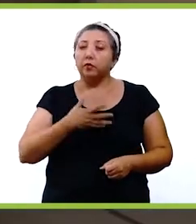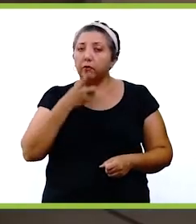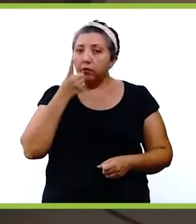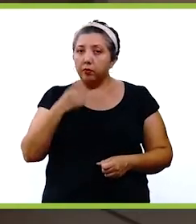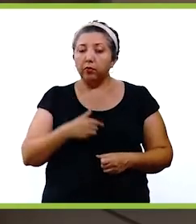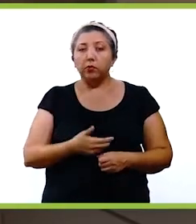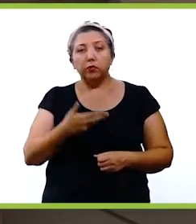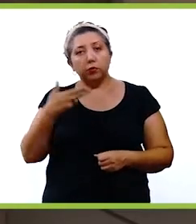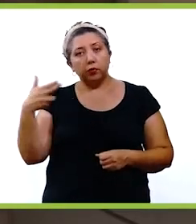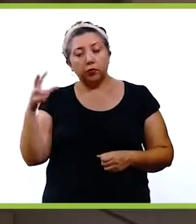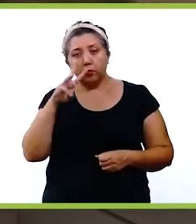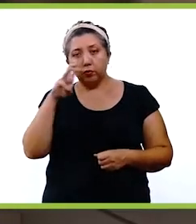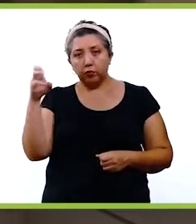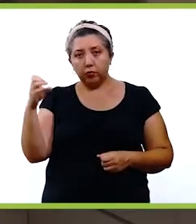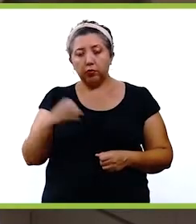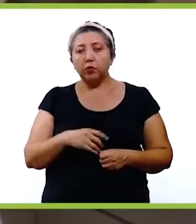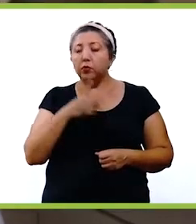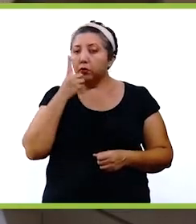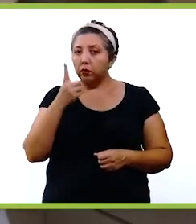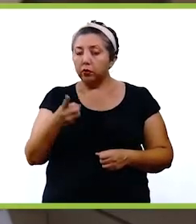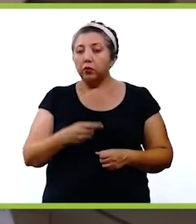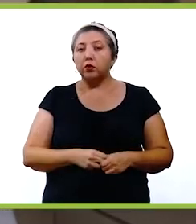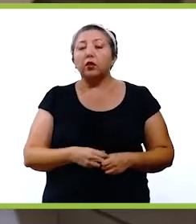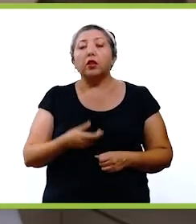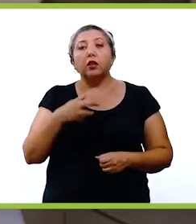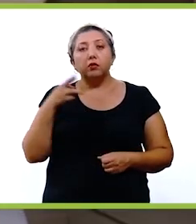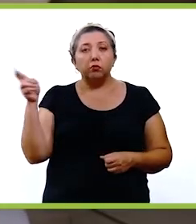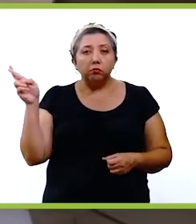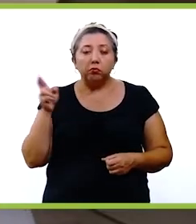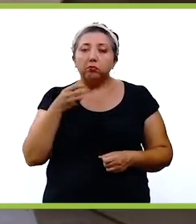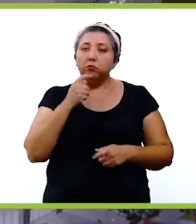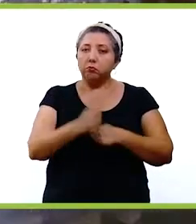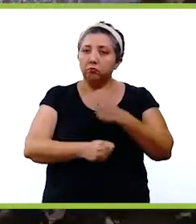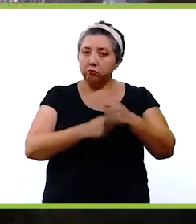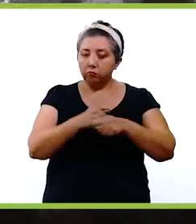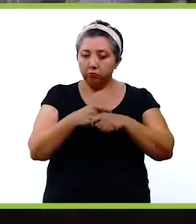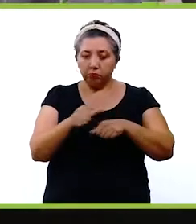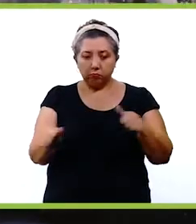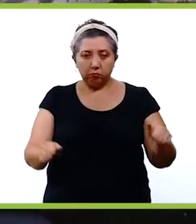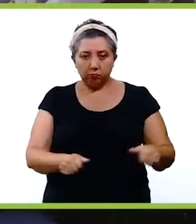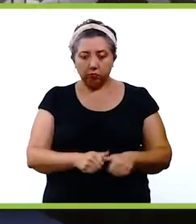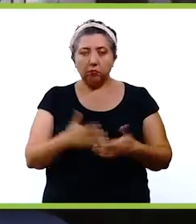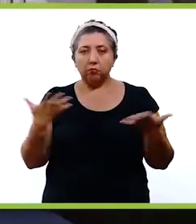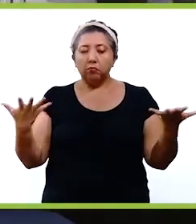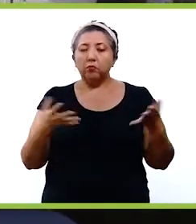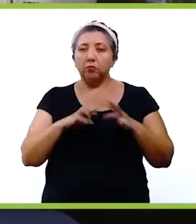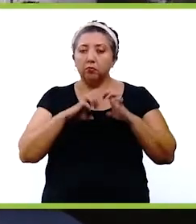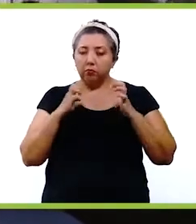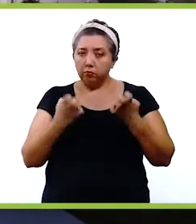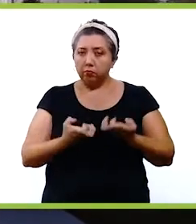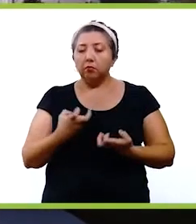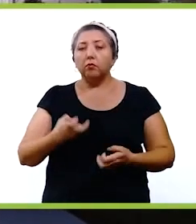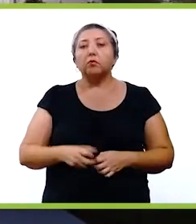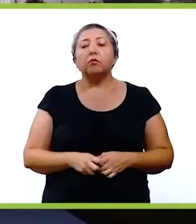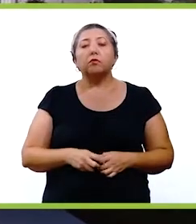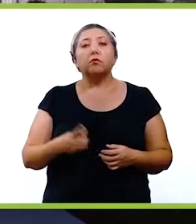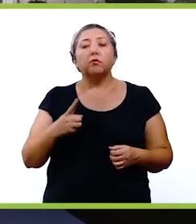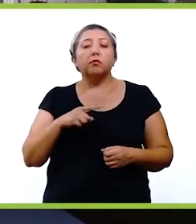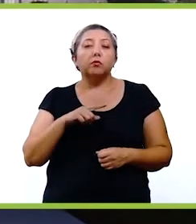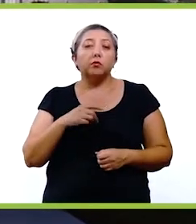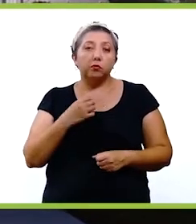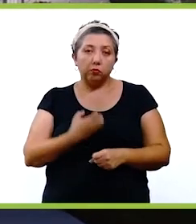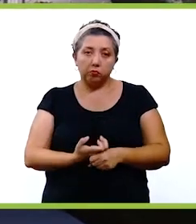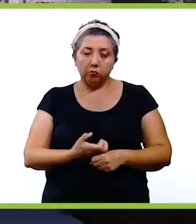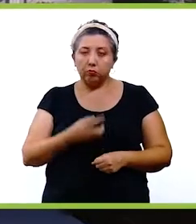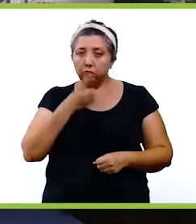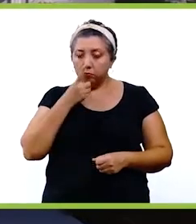a tener un hotel con 300 habitaciones, va a tener restaurantes, va a tener tiendas, va a tener un área para poder hacer eventos. Y bueno, pues esto lo hace ser uno de los